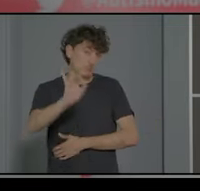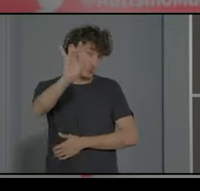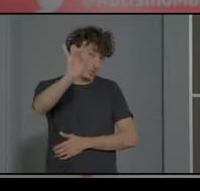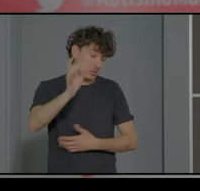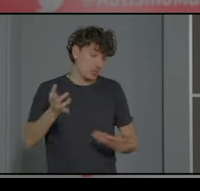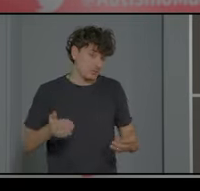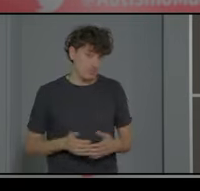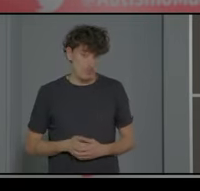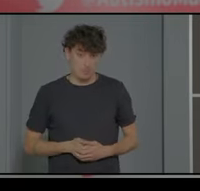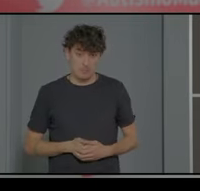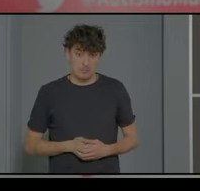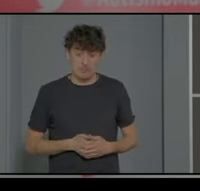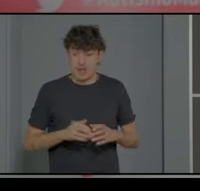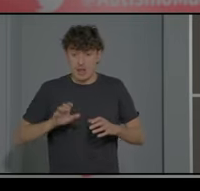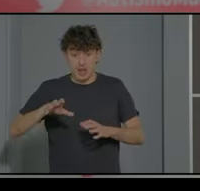en especial se hace